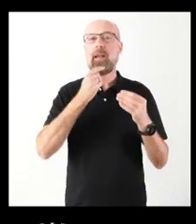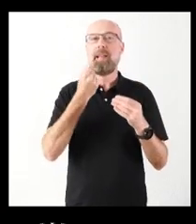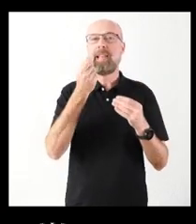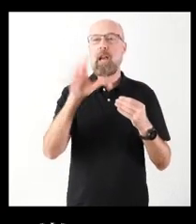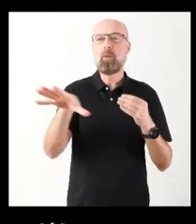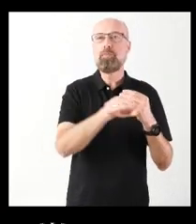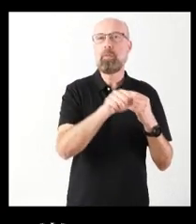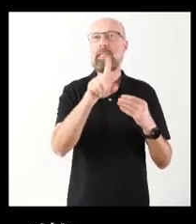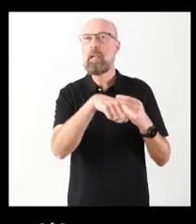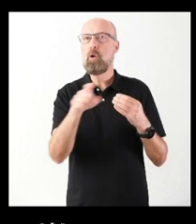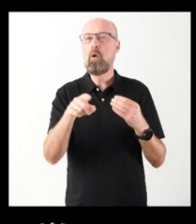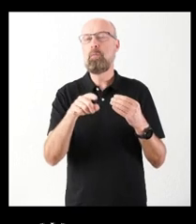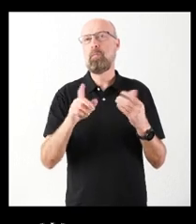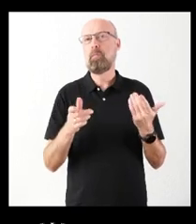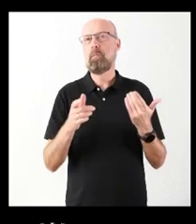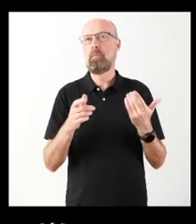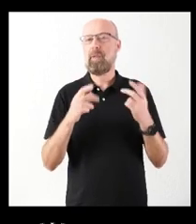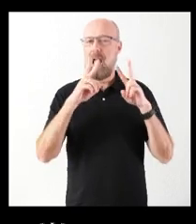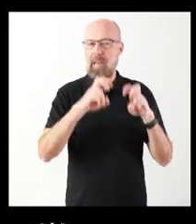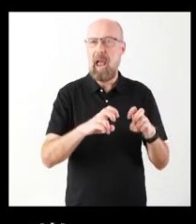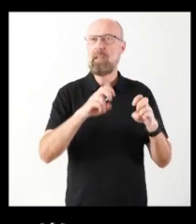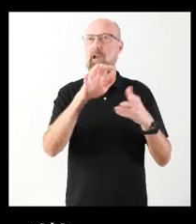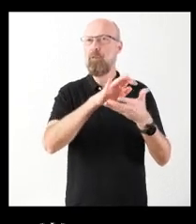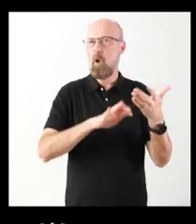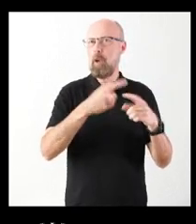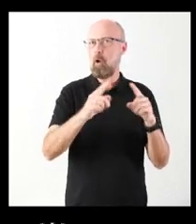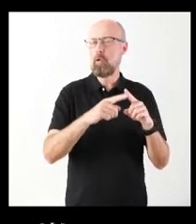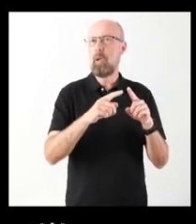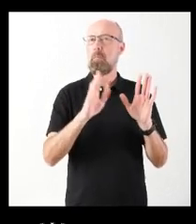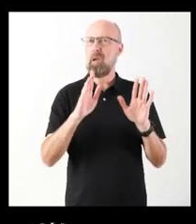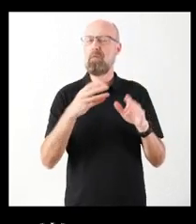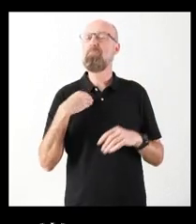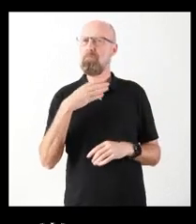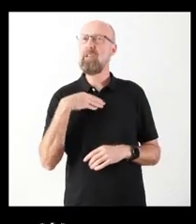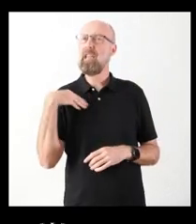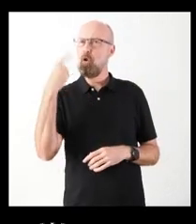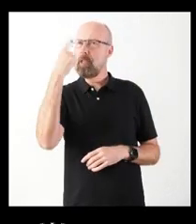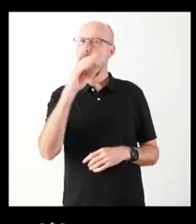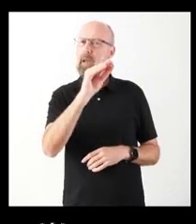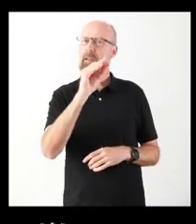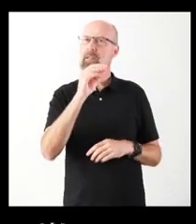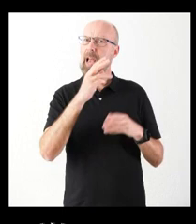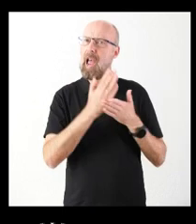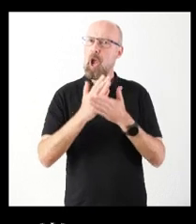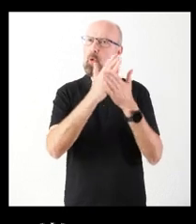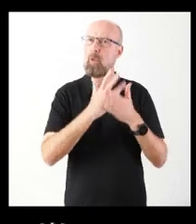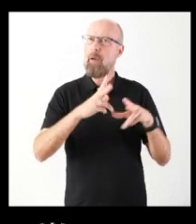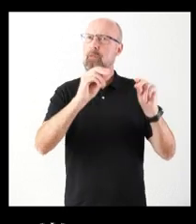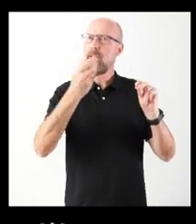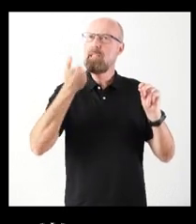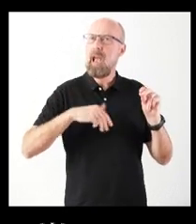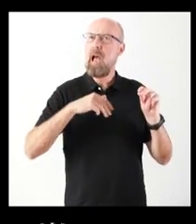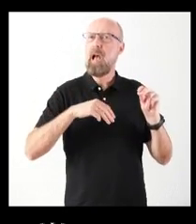análisis, supongo que informes. Yo quisiera saber si se ha concluido ya la fase de exploración, si se ha tomado alguna decisión,